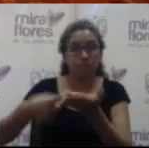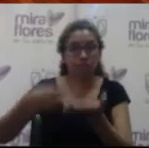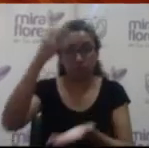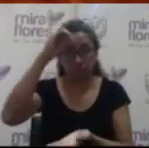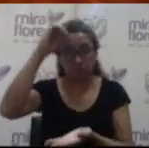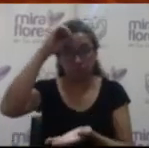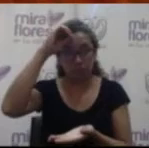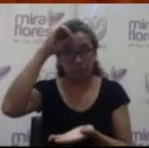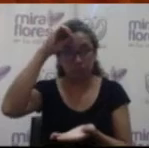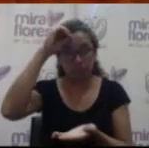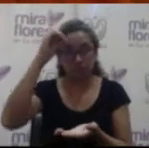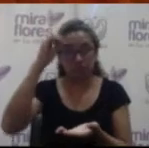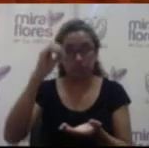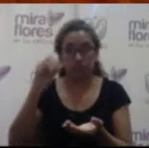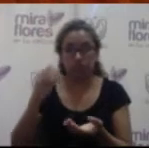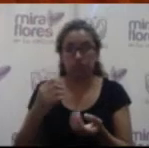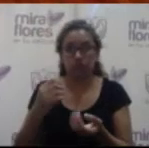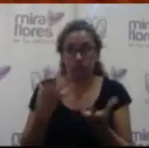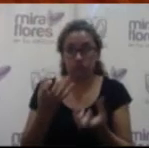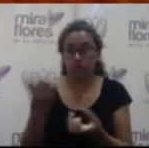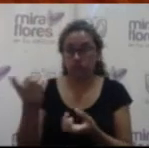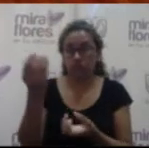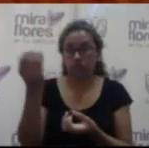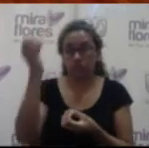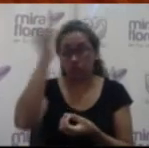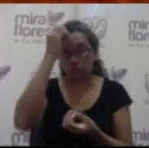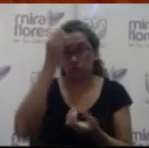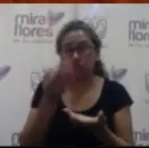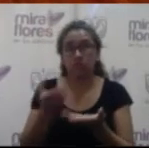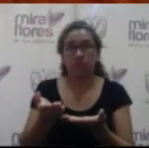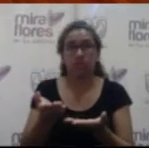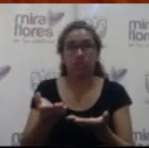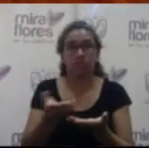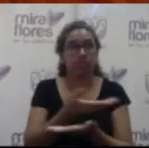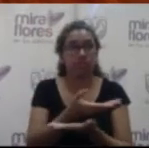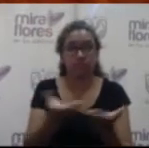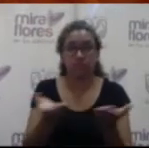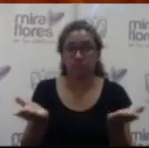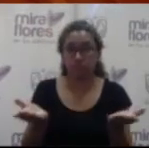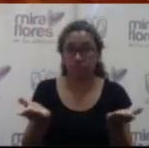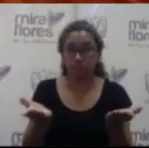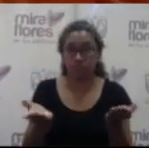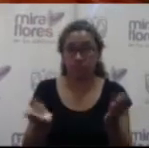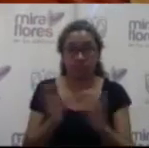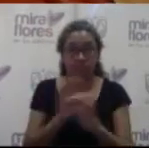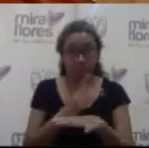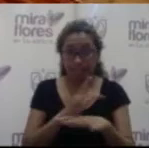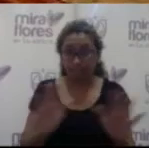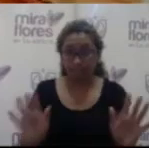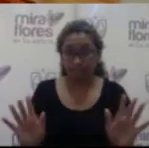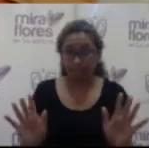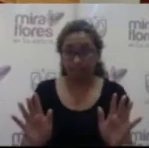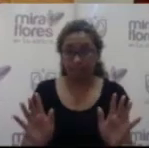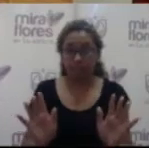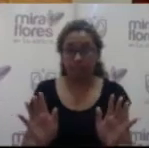ofrezco el uso de la palabra. Si no tenemos ninguna